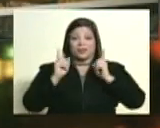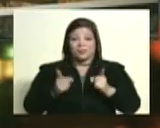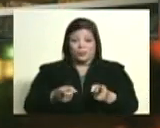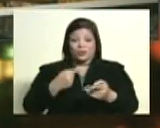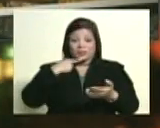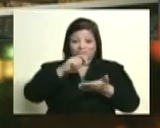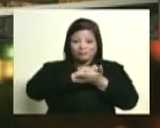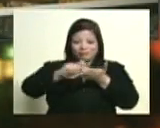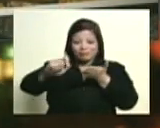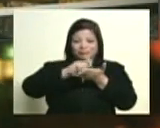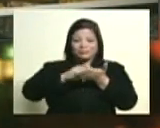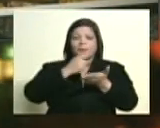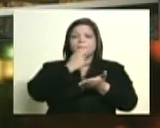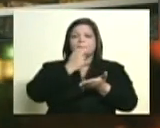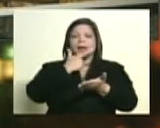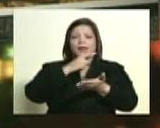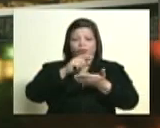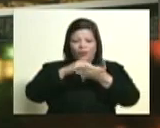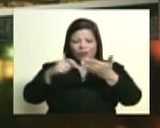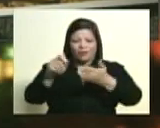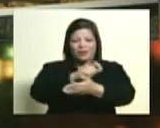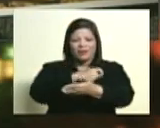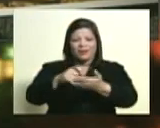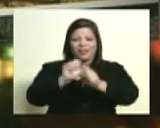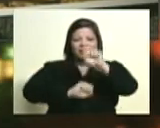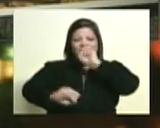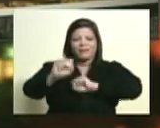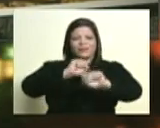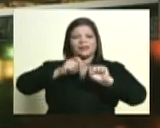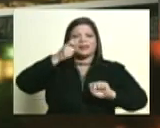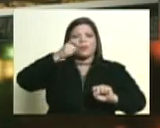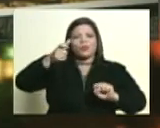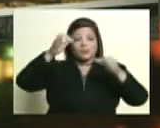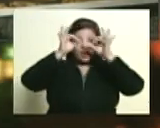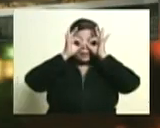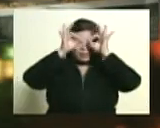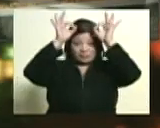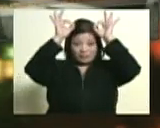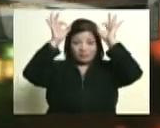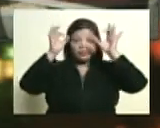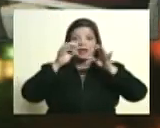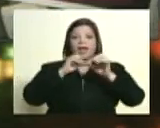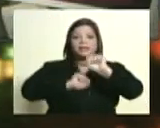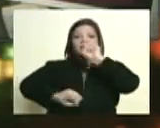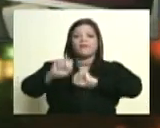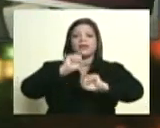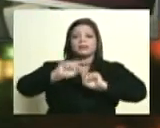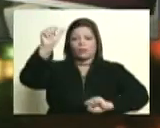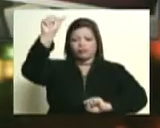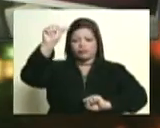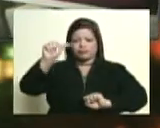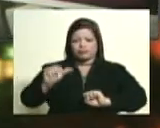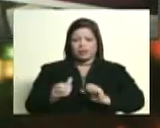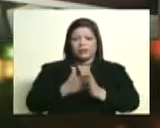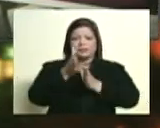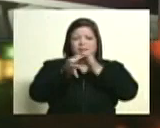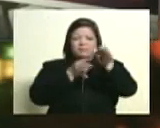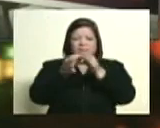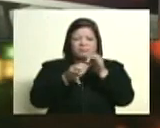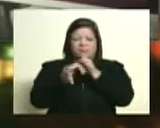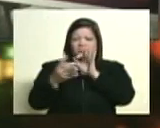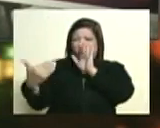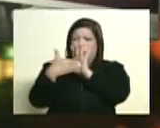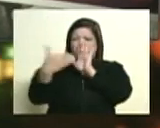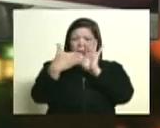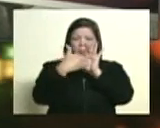un bello texto en defensa de Bolívar. Él sale en defensa de Bolívar, argumentando y refutando todos